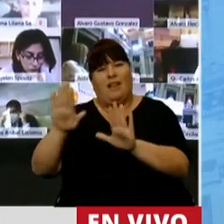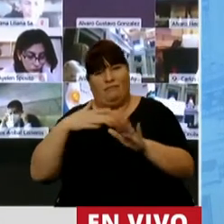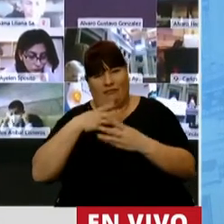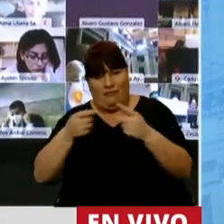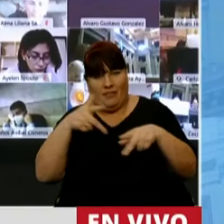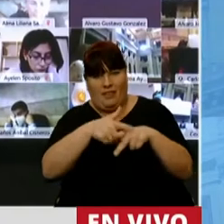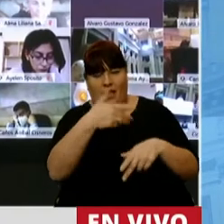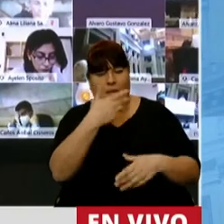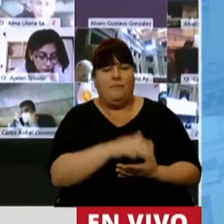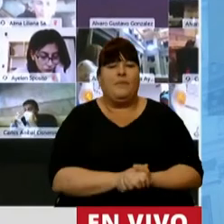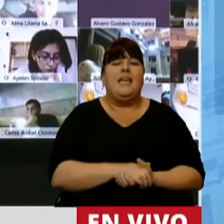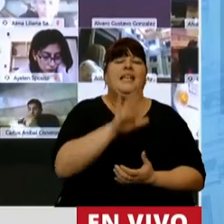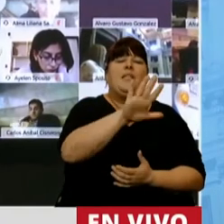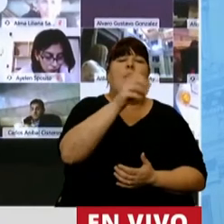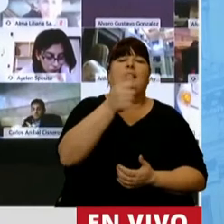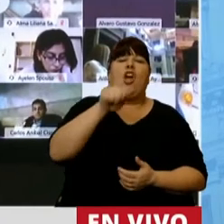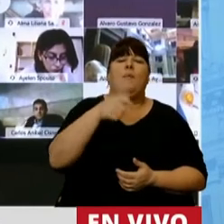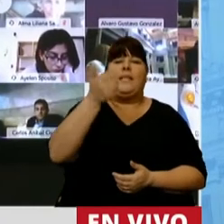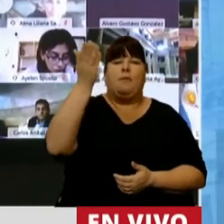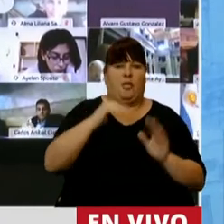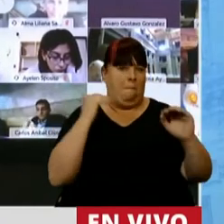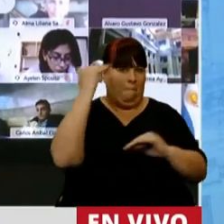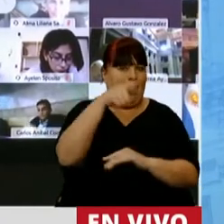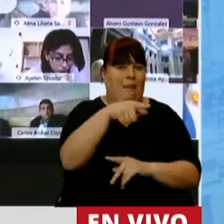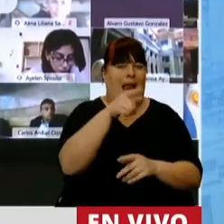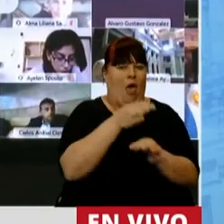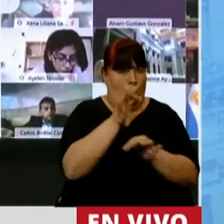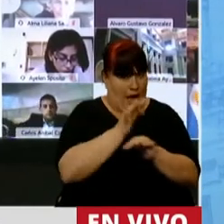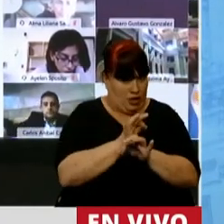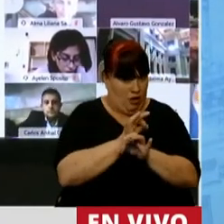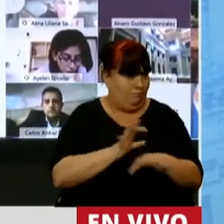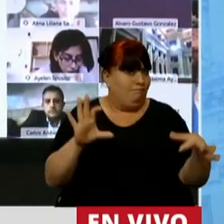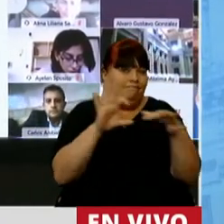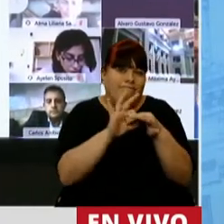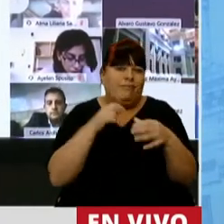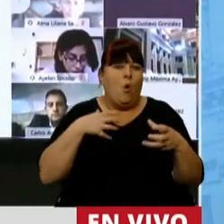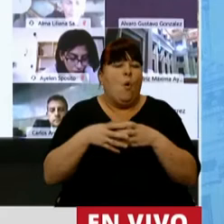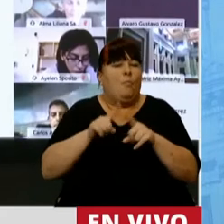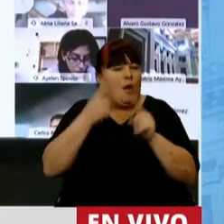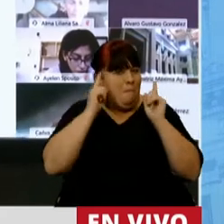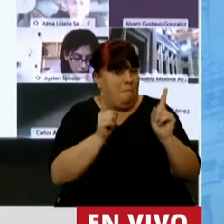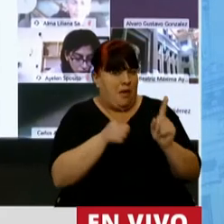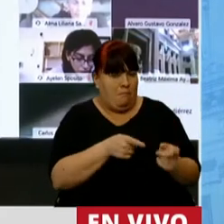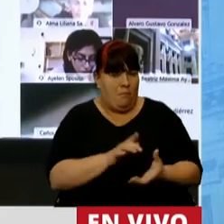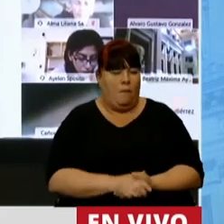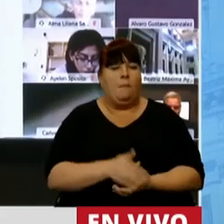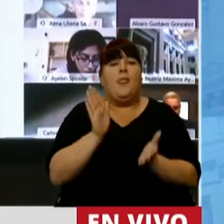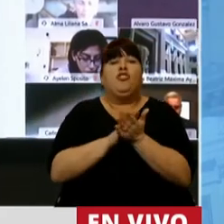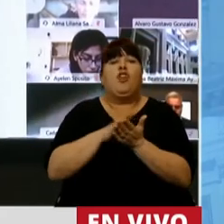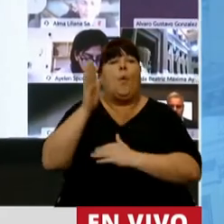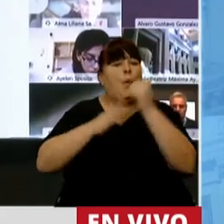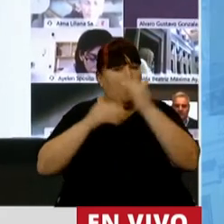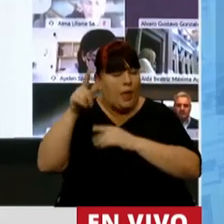se aumenta el 56,6% eso va en línea con nuestra fuerza política en vivienda